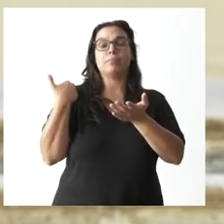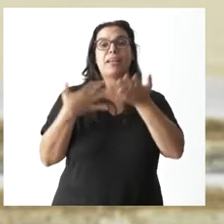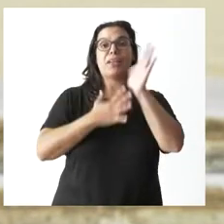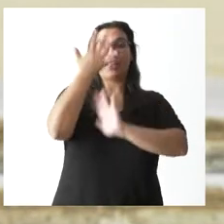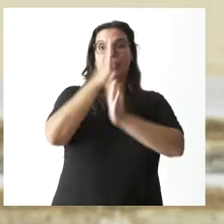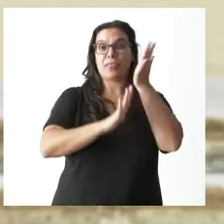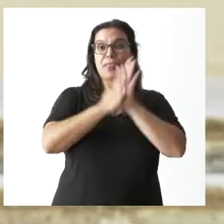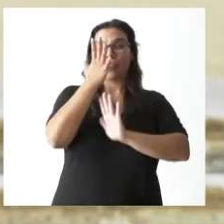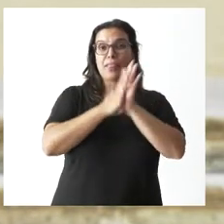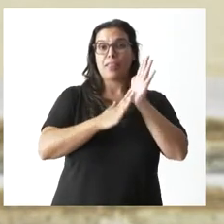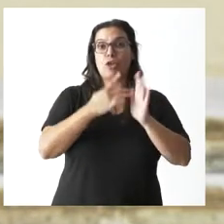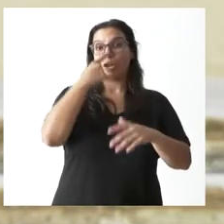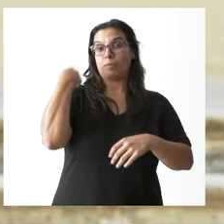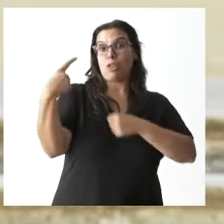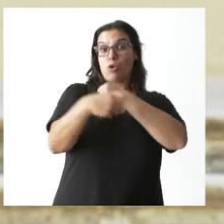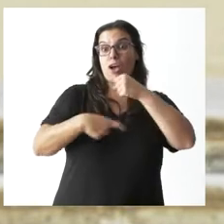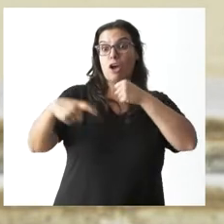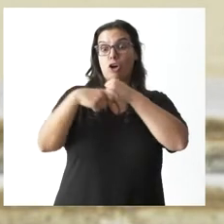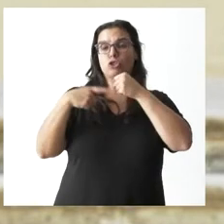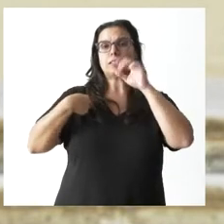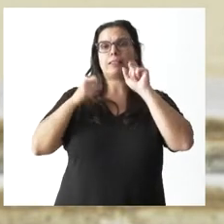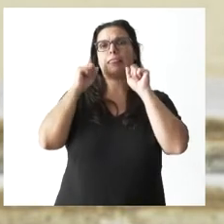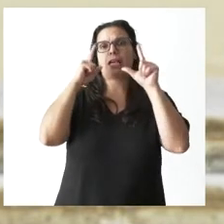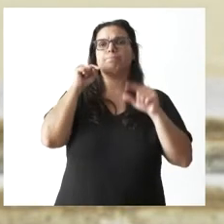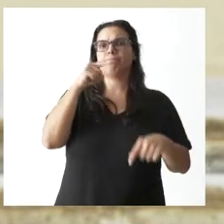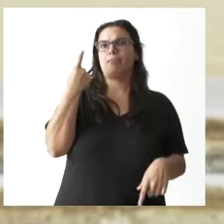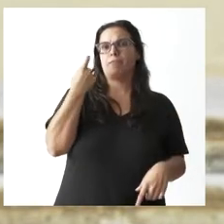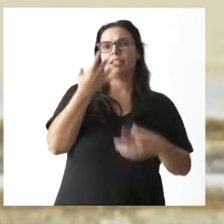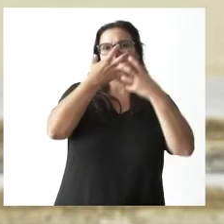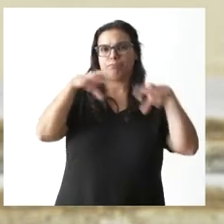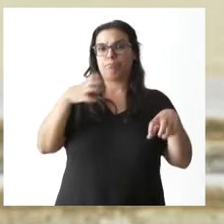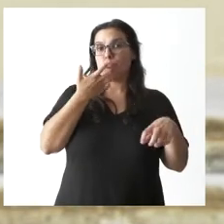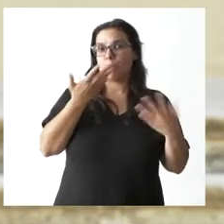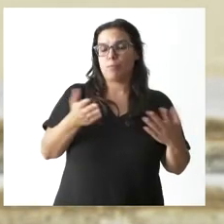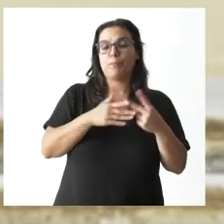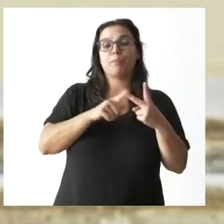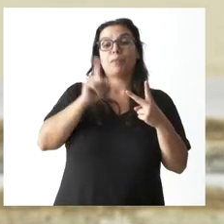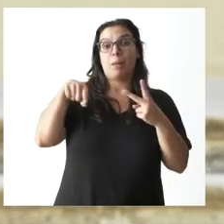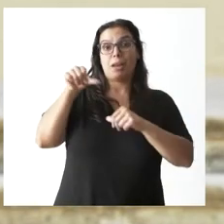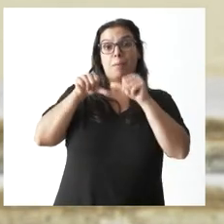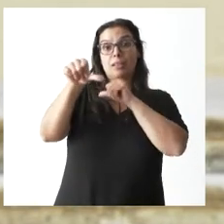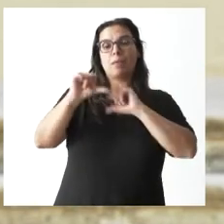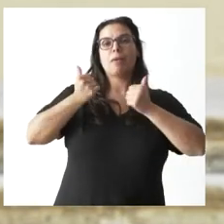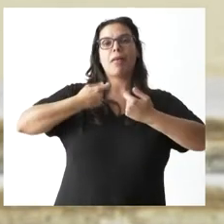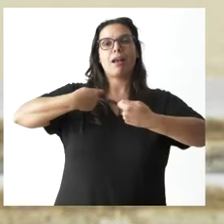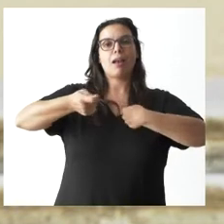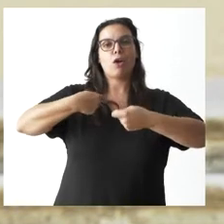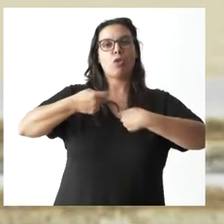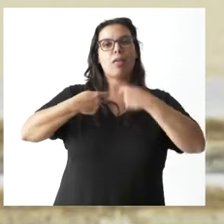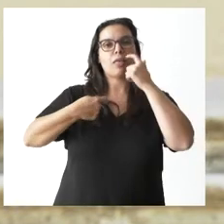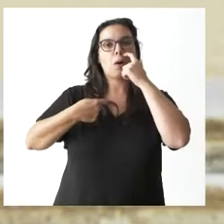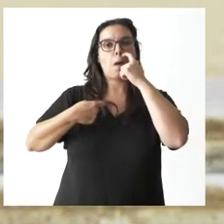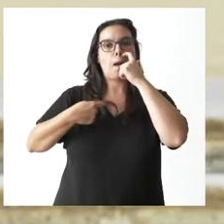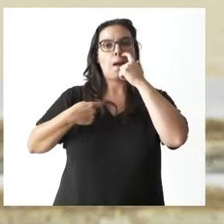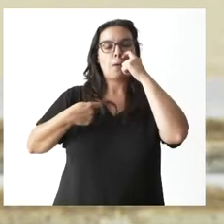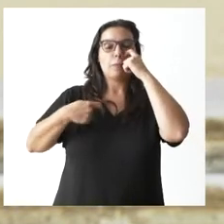agosto del año pasado, salió también una negociación dentro del ámbito en el diálogo